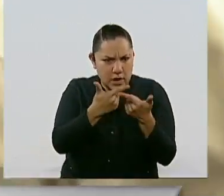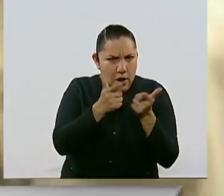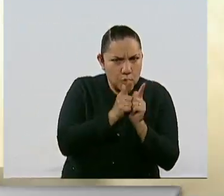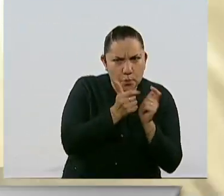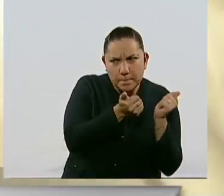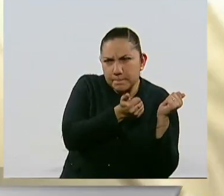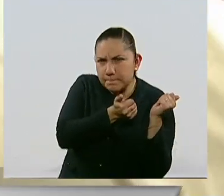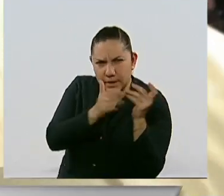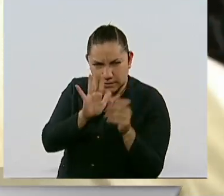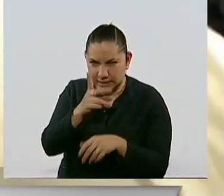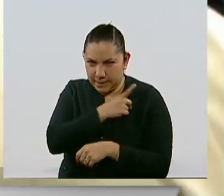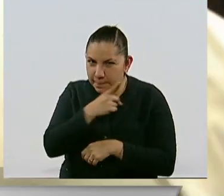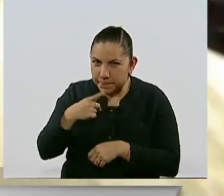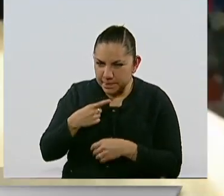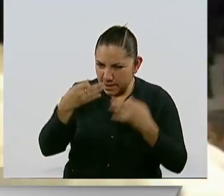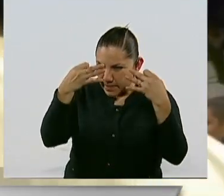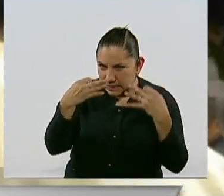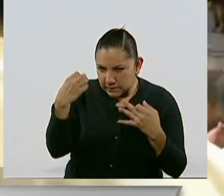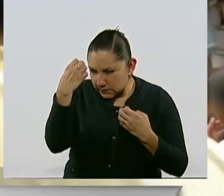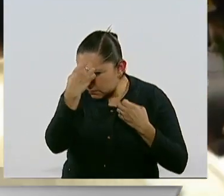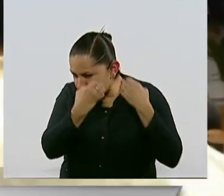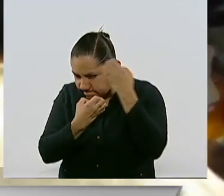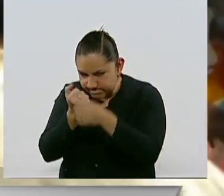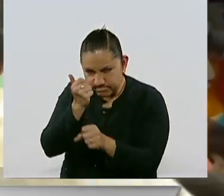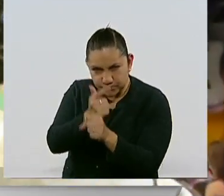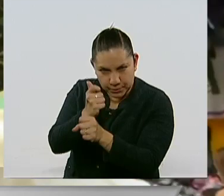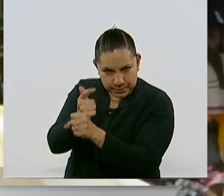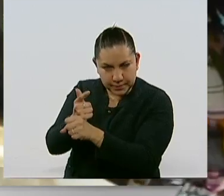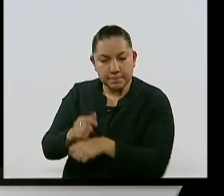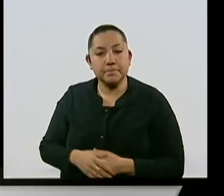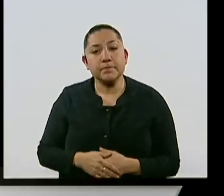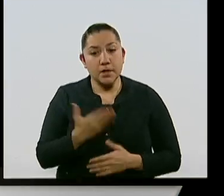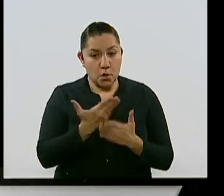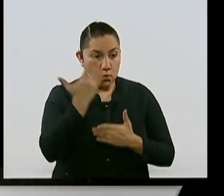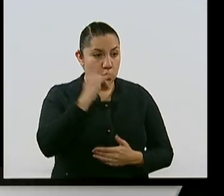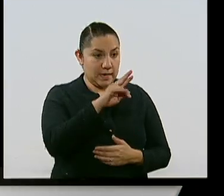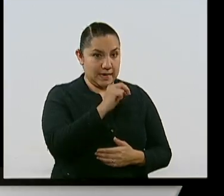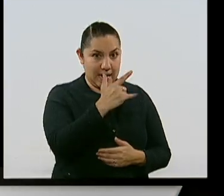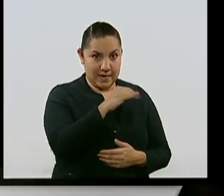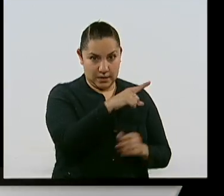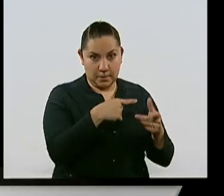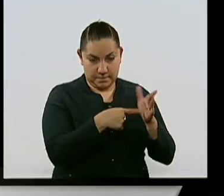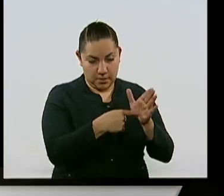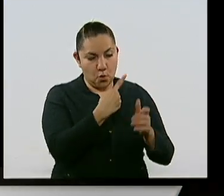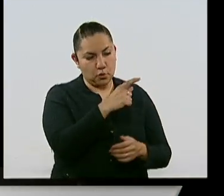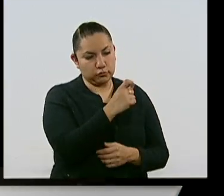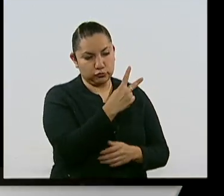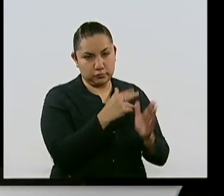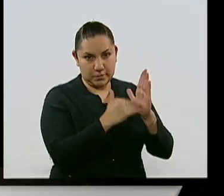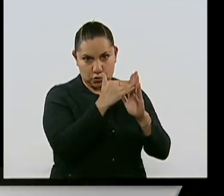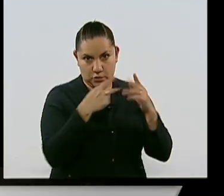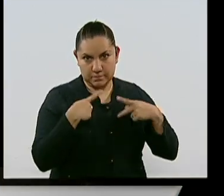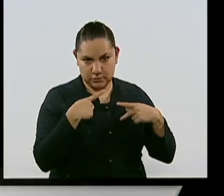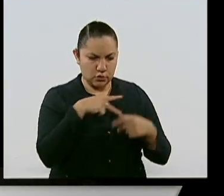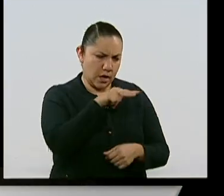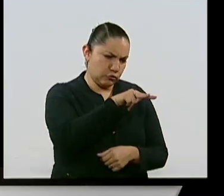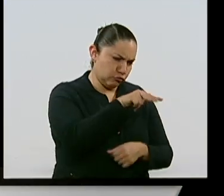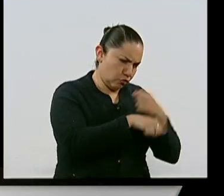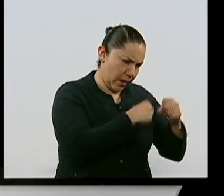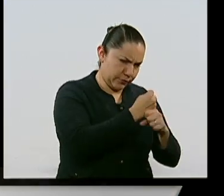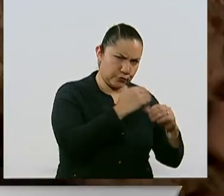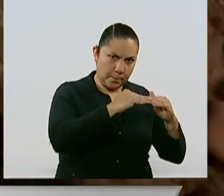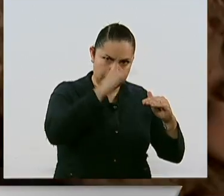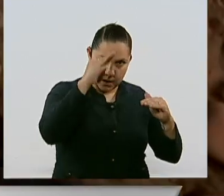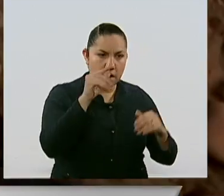De acuerdo con el Inegi, en 2020, 21.2 millones de personas de 18 años y más fueron víctimas de trata.